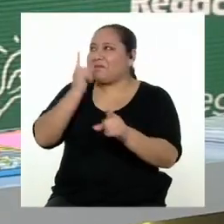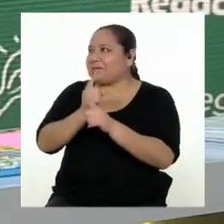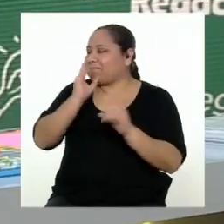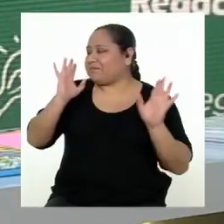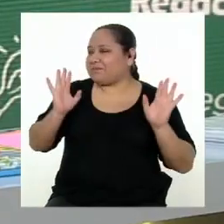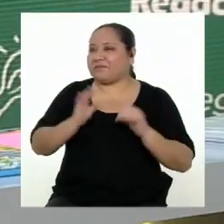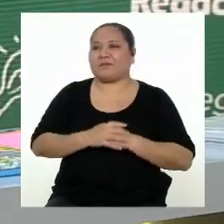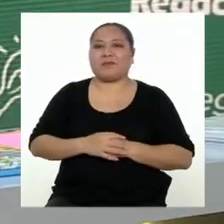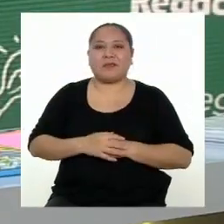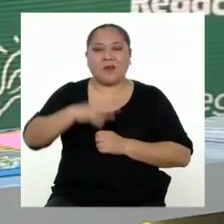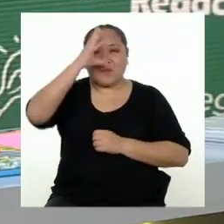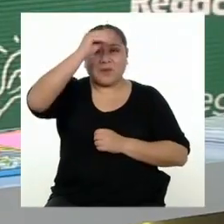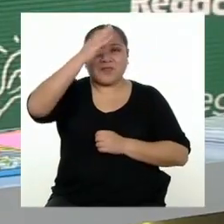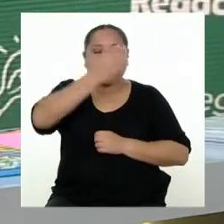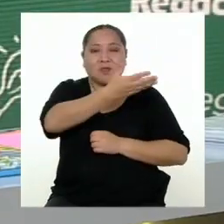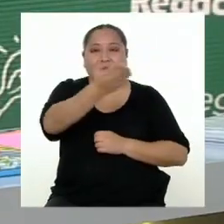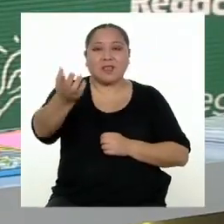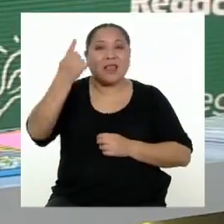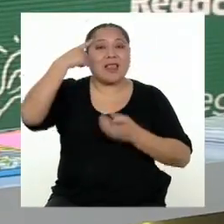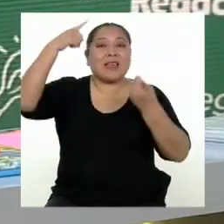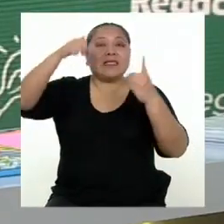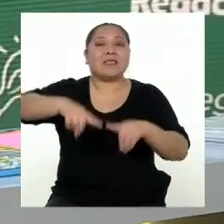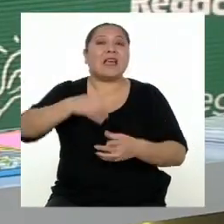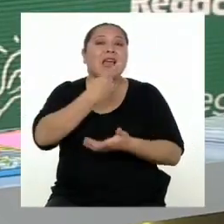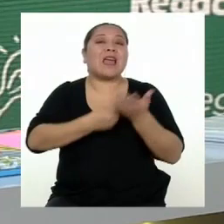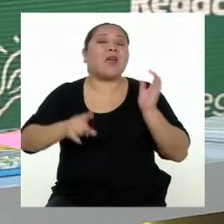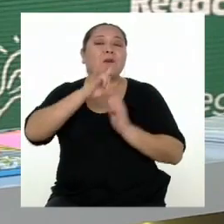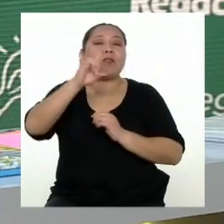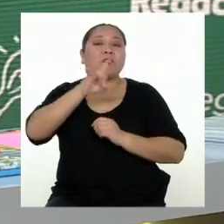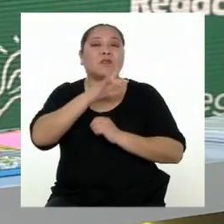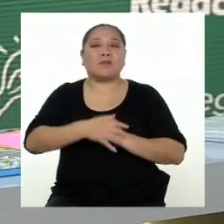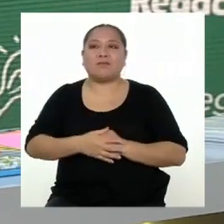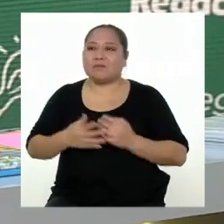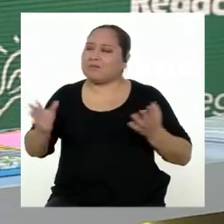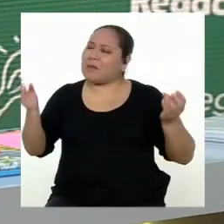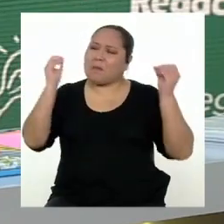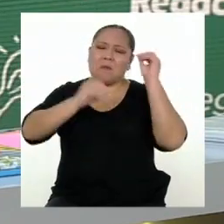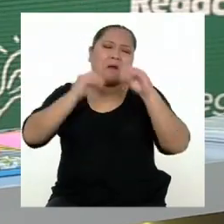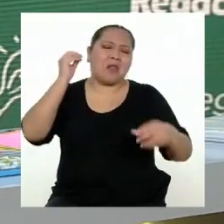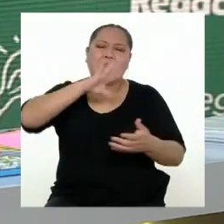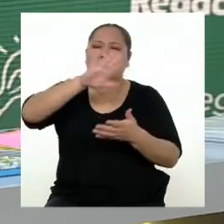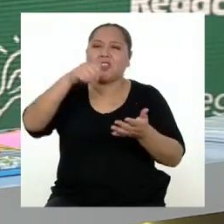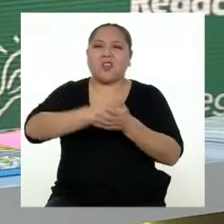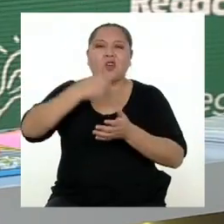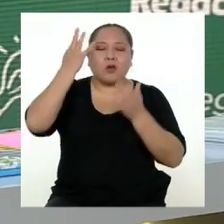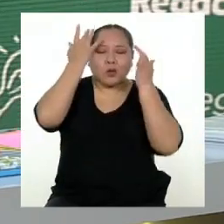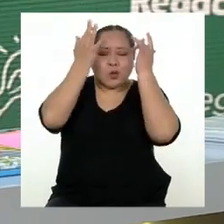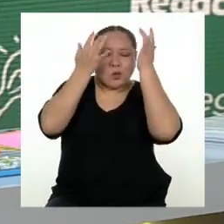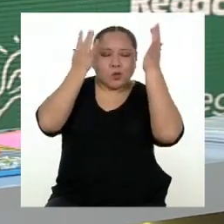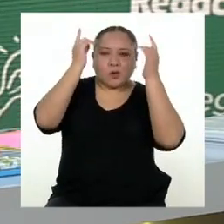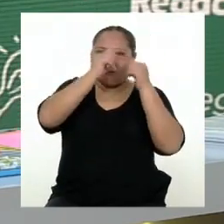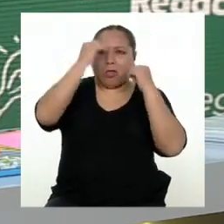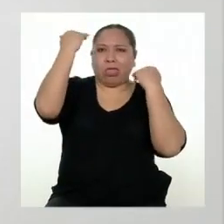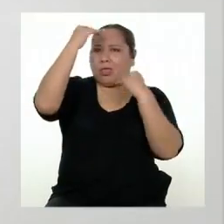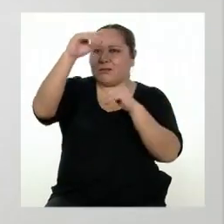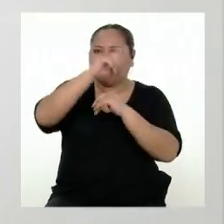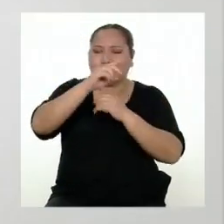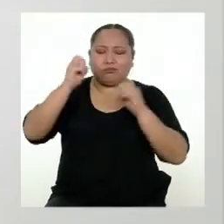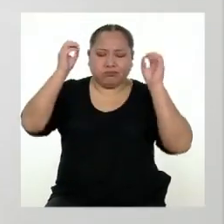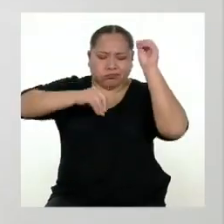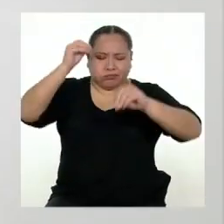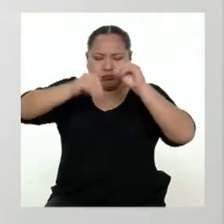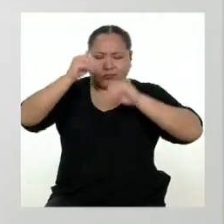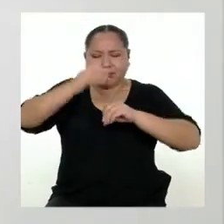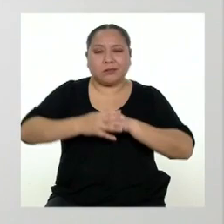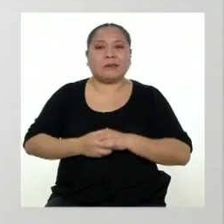Entonces, chicas y chicos, ustedes deciden qué utilizar. Vale todo que su creatividad no tenga límites. Si